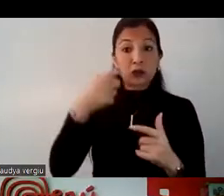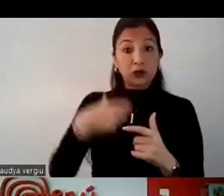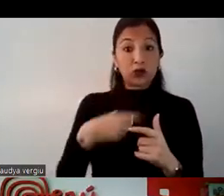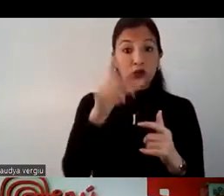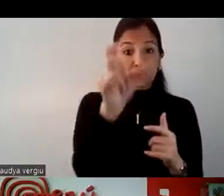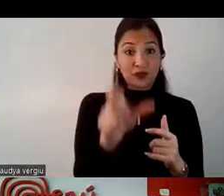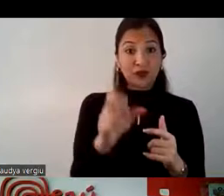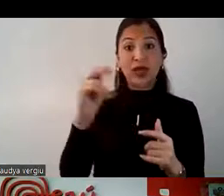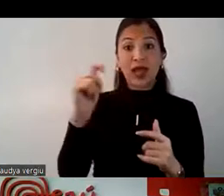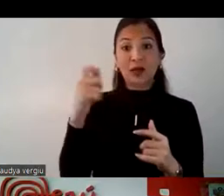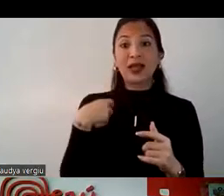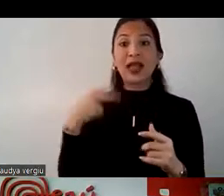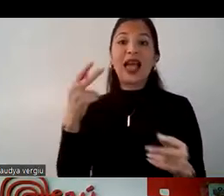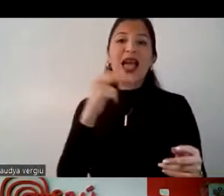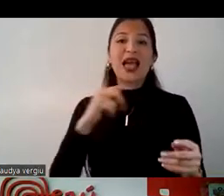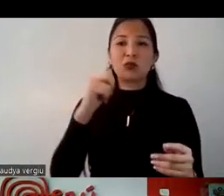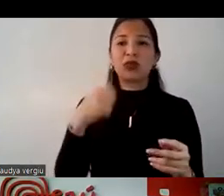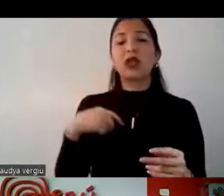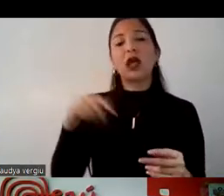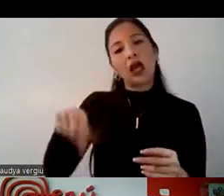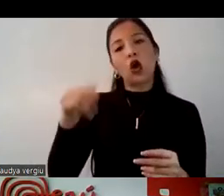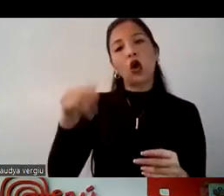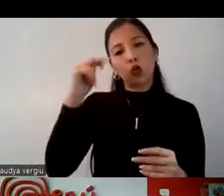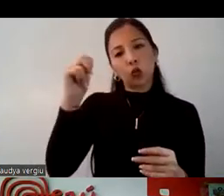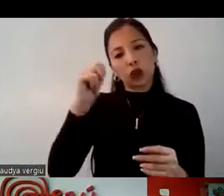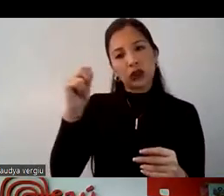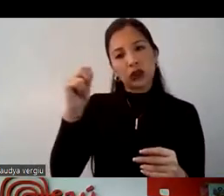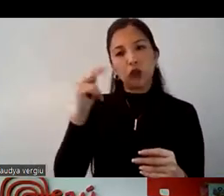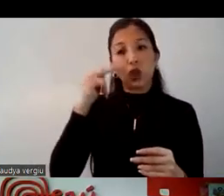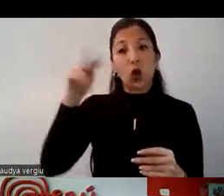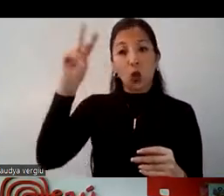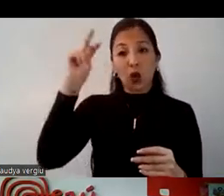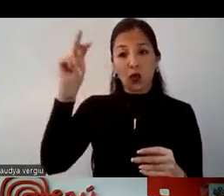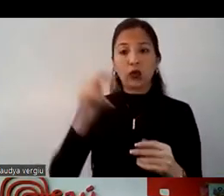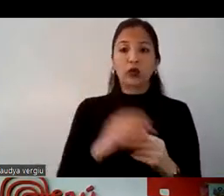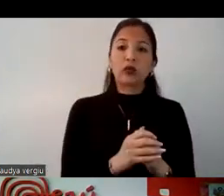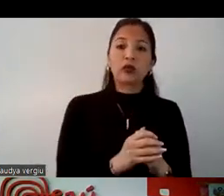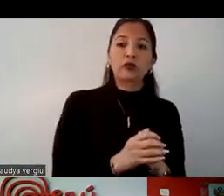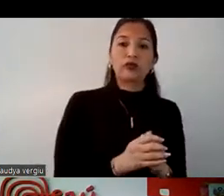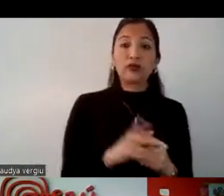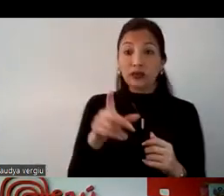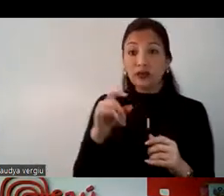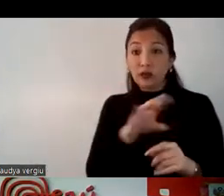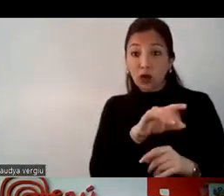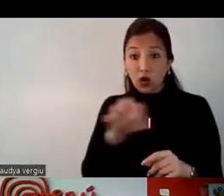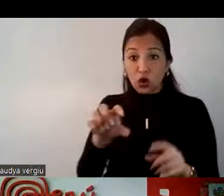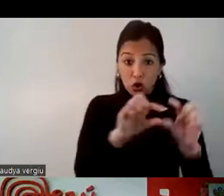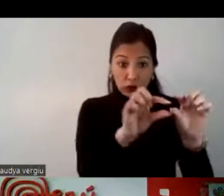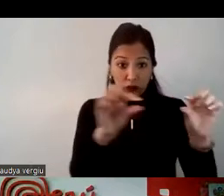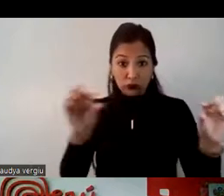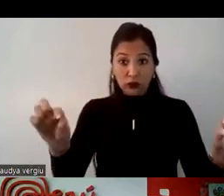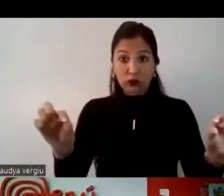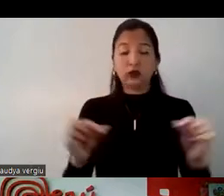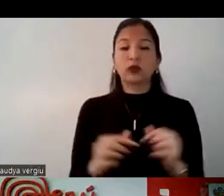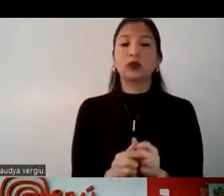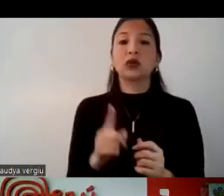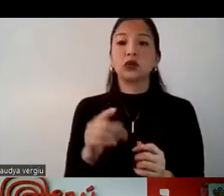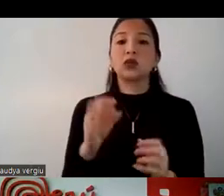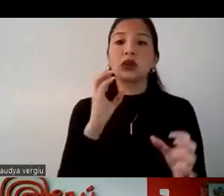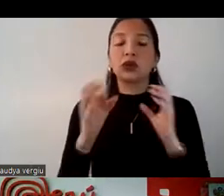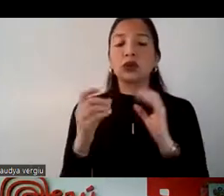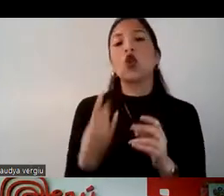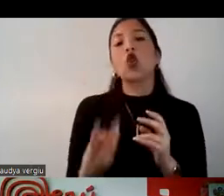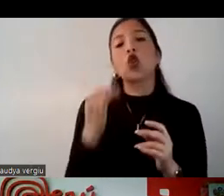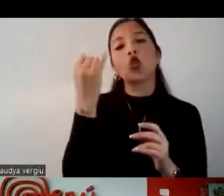Chumpitaz, especialista de turismo en Ecuador, OSEX Quito, OSEX Ecuador, tienen mi correo electrónico y mi número de